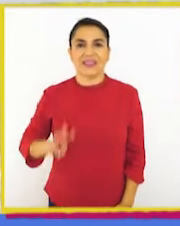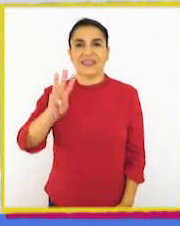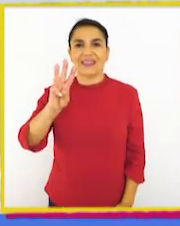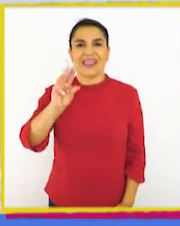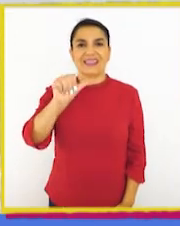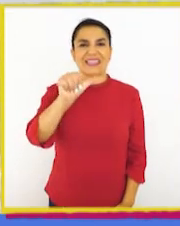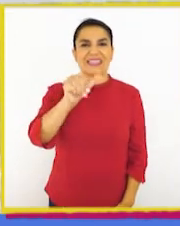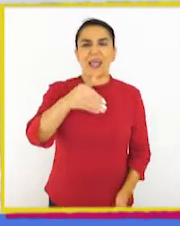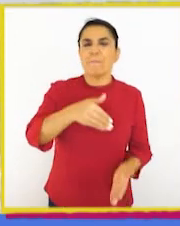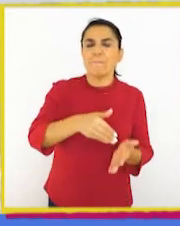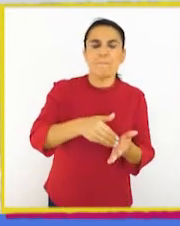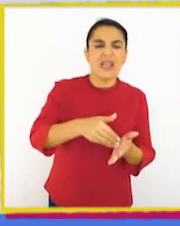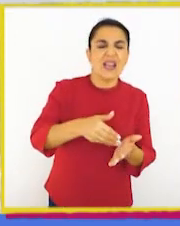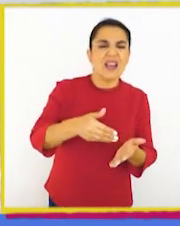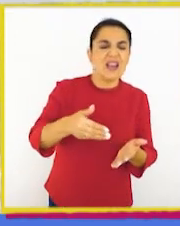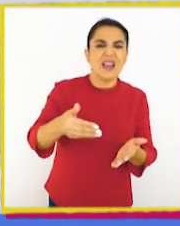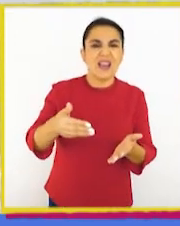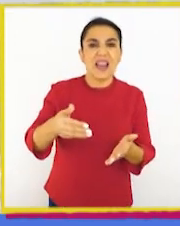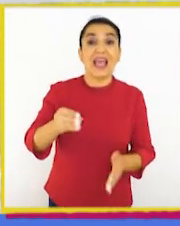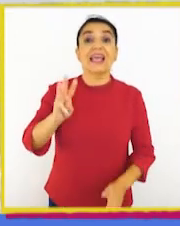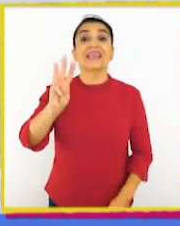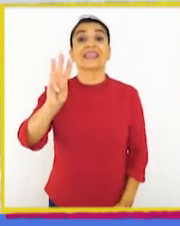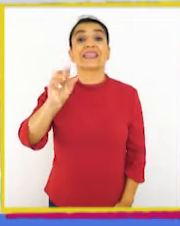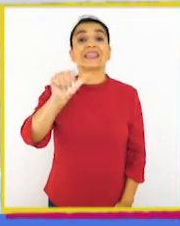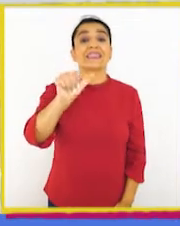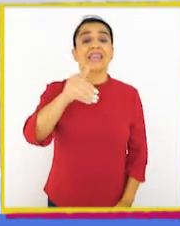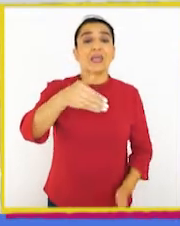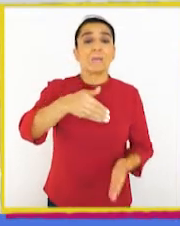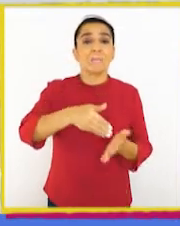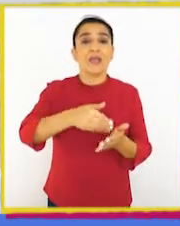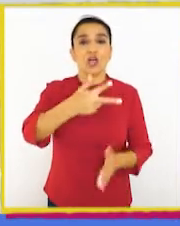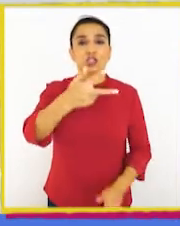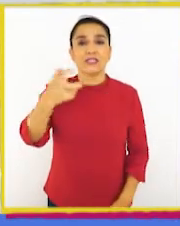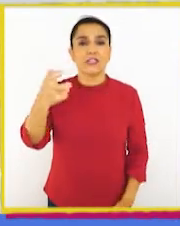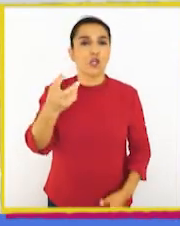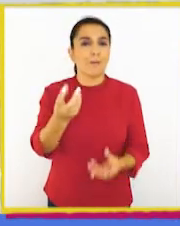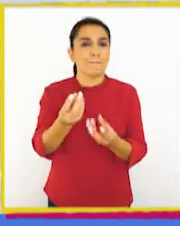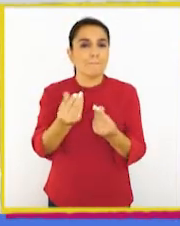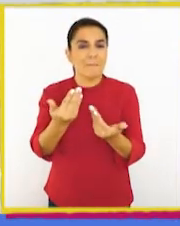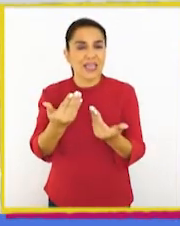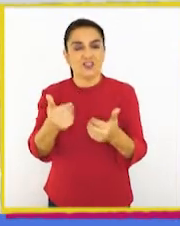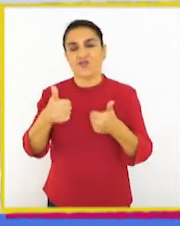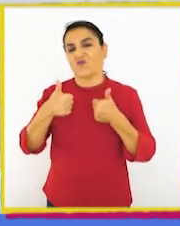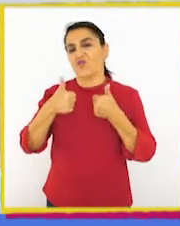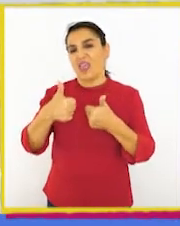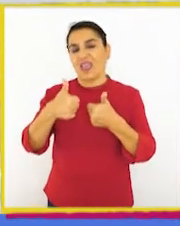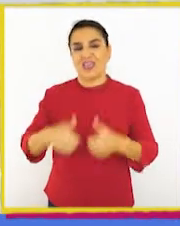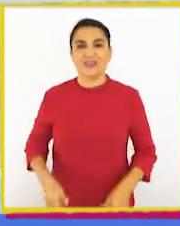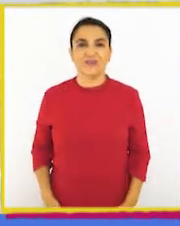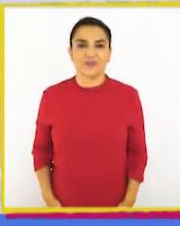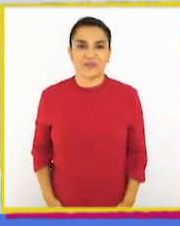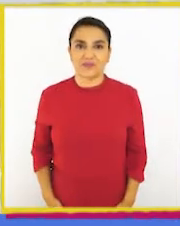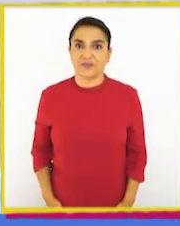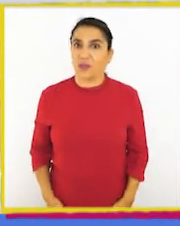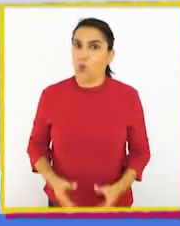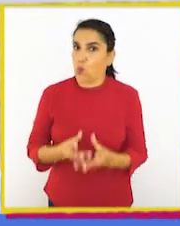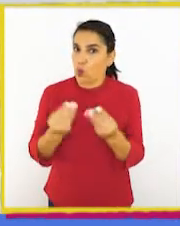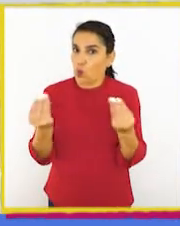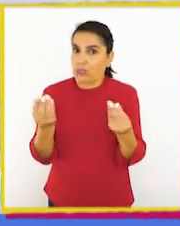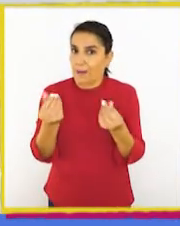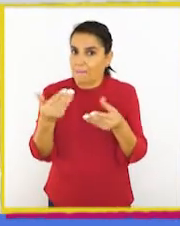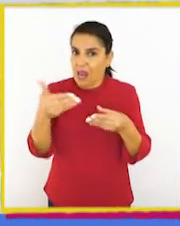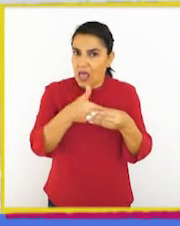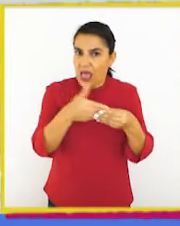¡36.000! ¿Cuánto? ¡36.800 pesos! ¡Muy bien! Tenía